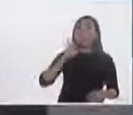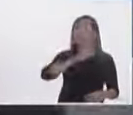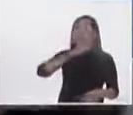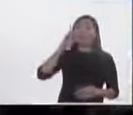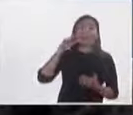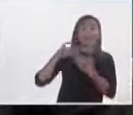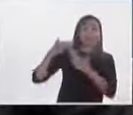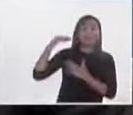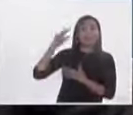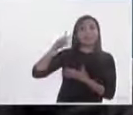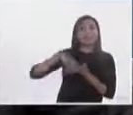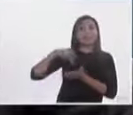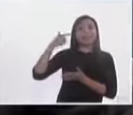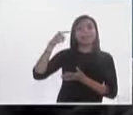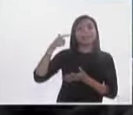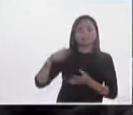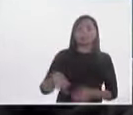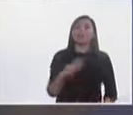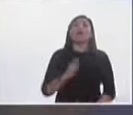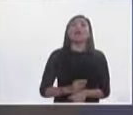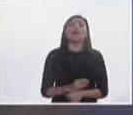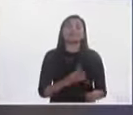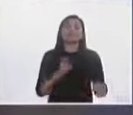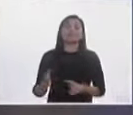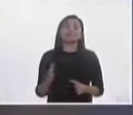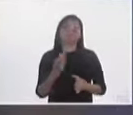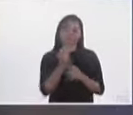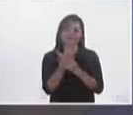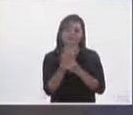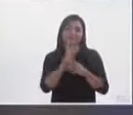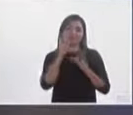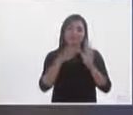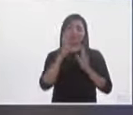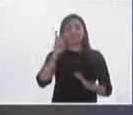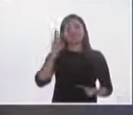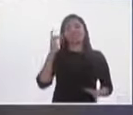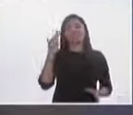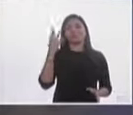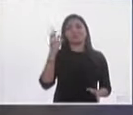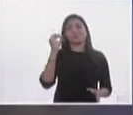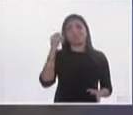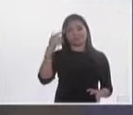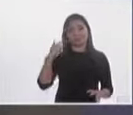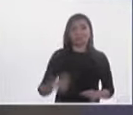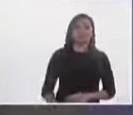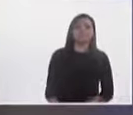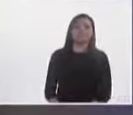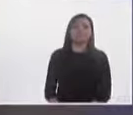se traduce eso en lo que tenemos ahora tenemos que hacer otro corte y regresamos treinta treinta cincuenta y tres cero siete